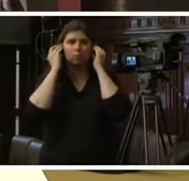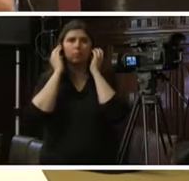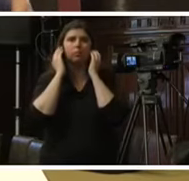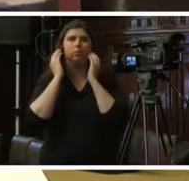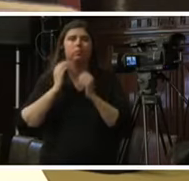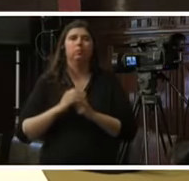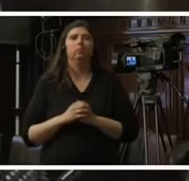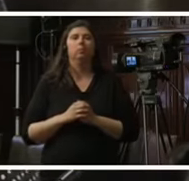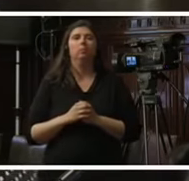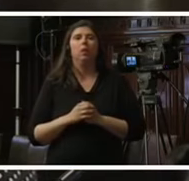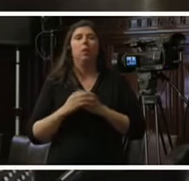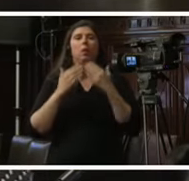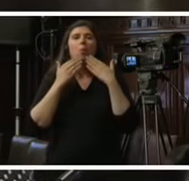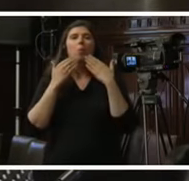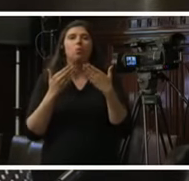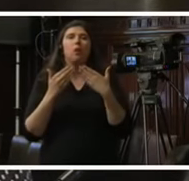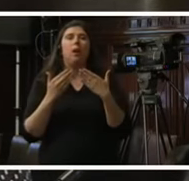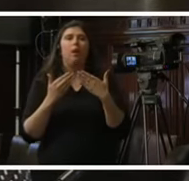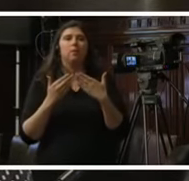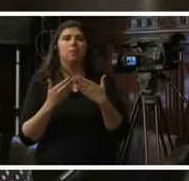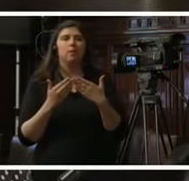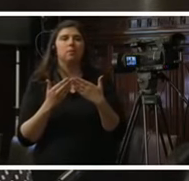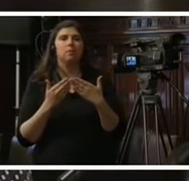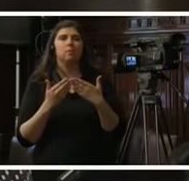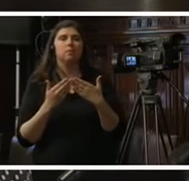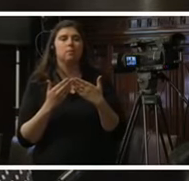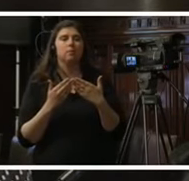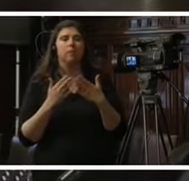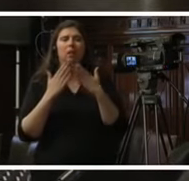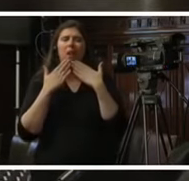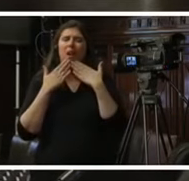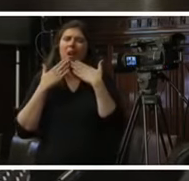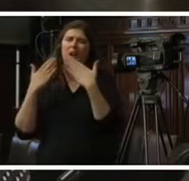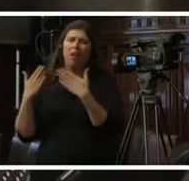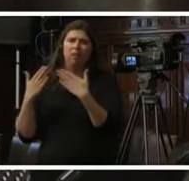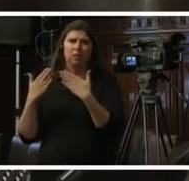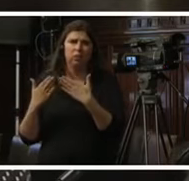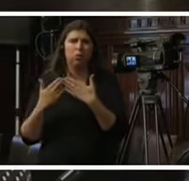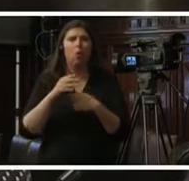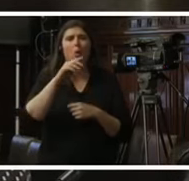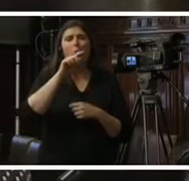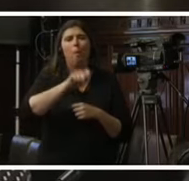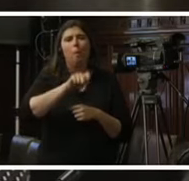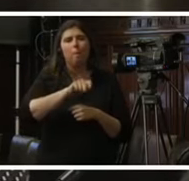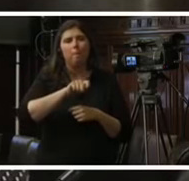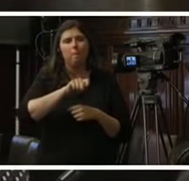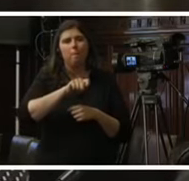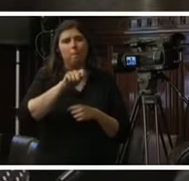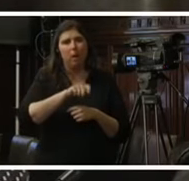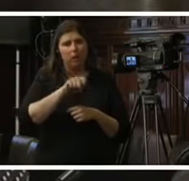Thank you very much I thank the honorable judges for coming here and giving us this